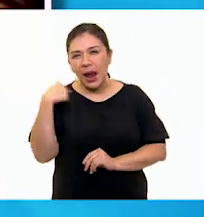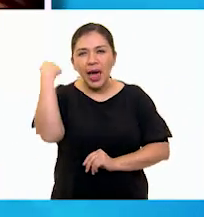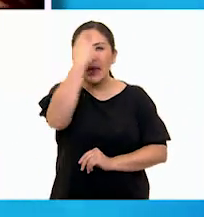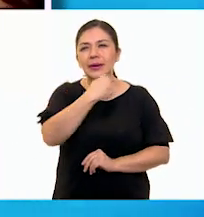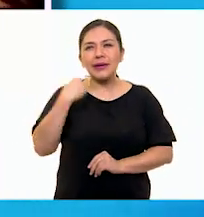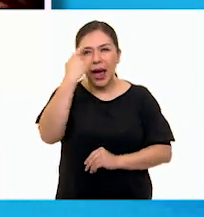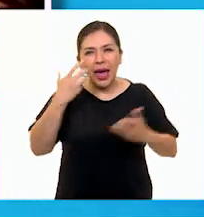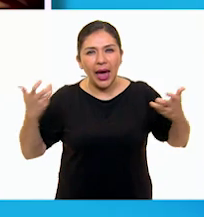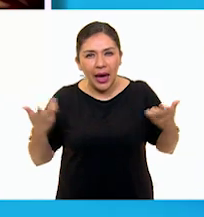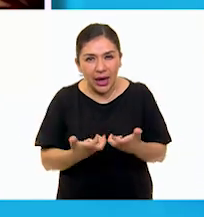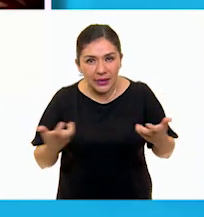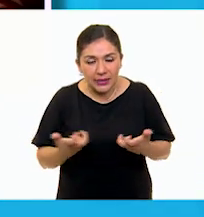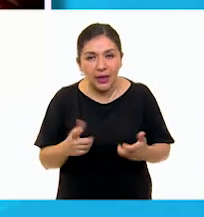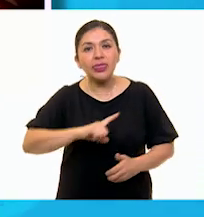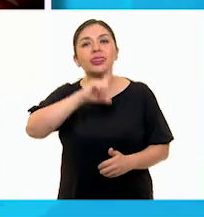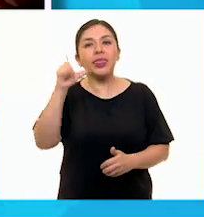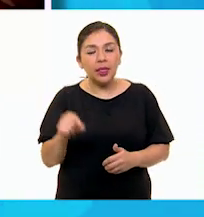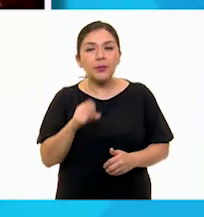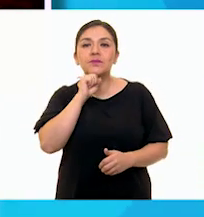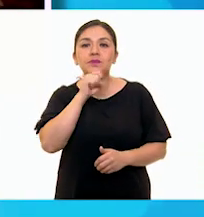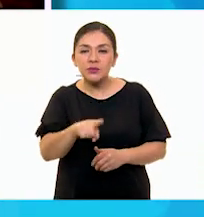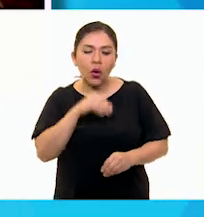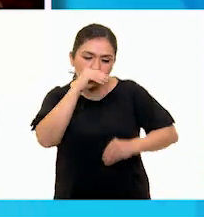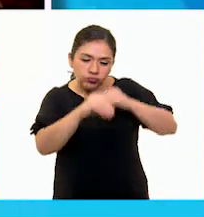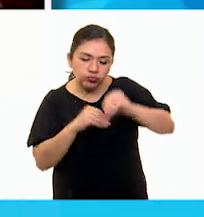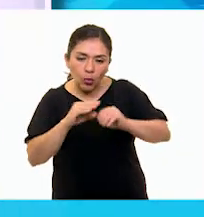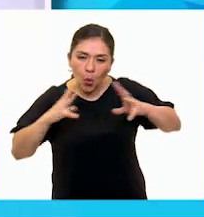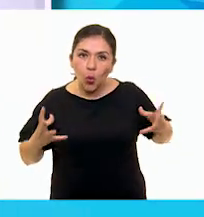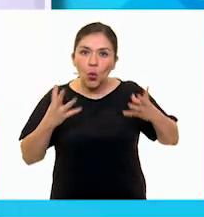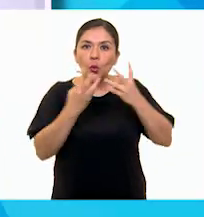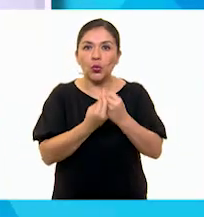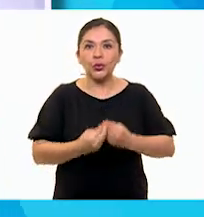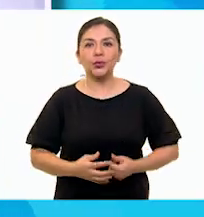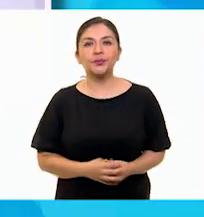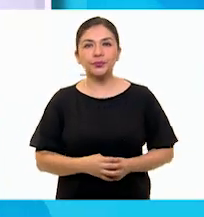y luego vamos a ensamblar todas las partes.